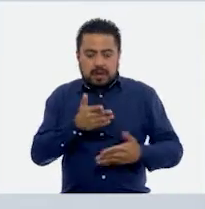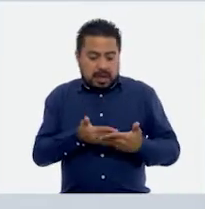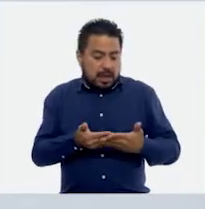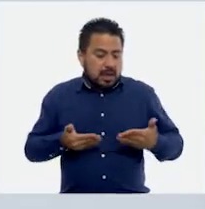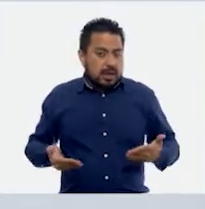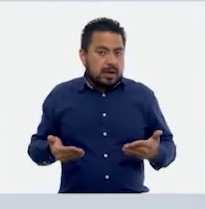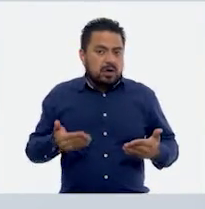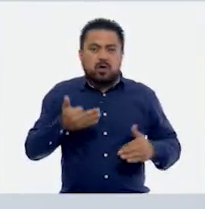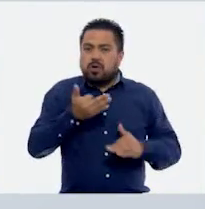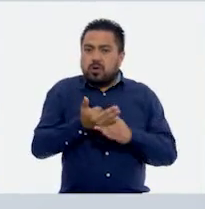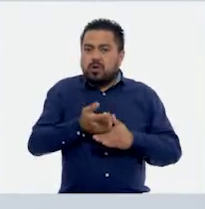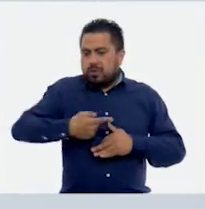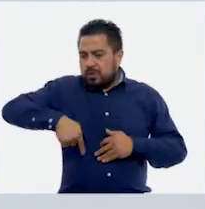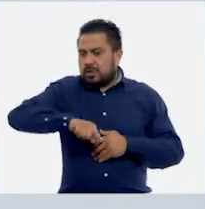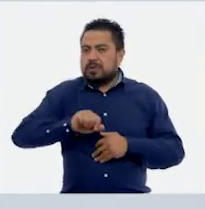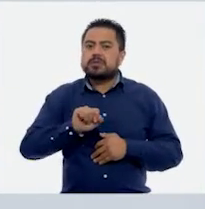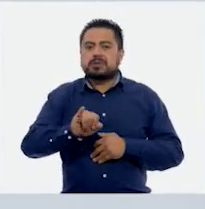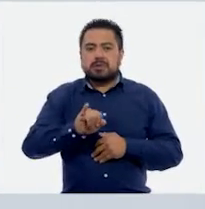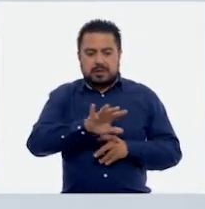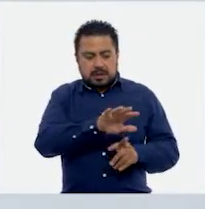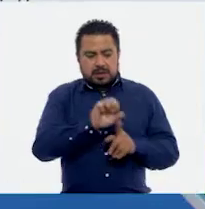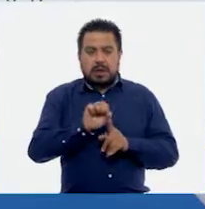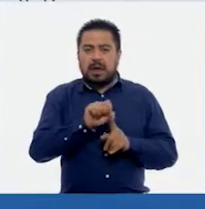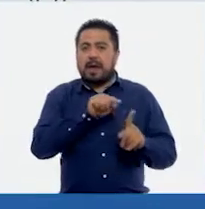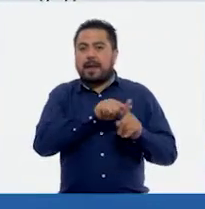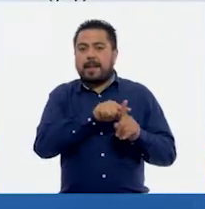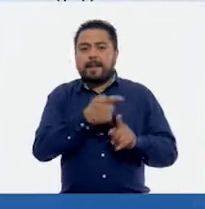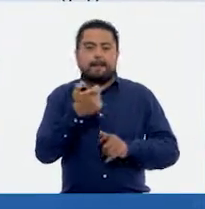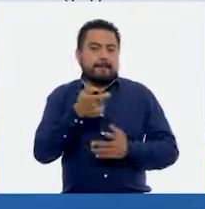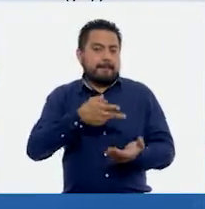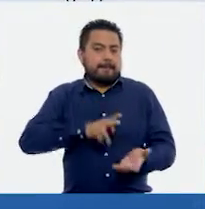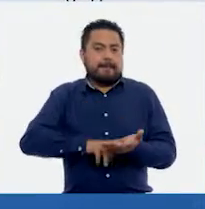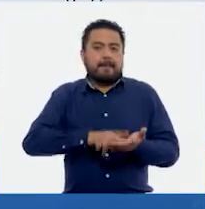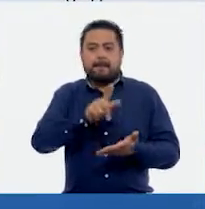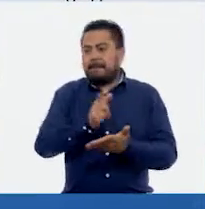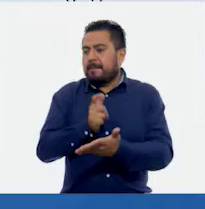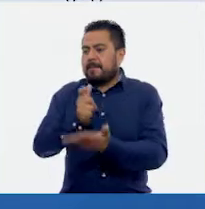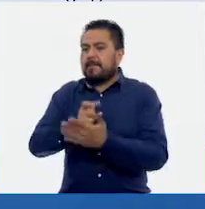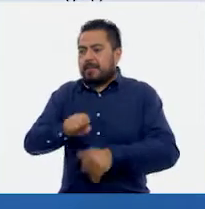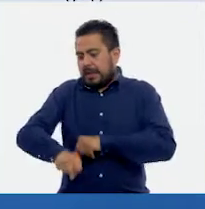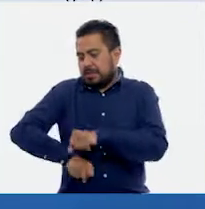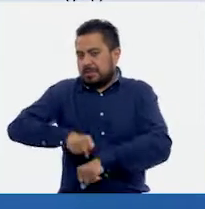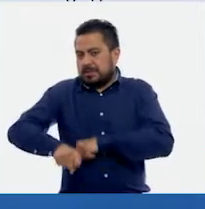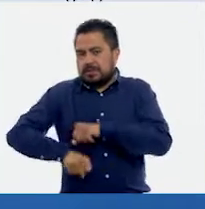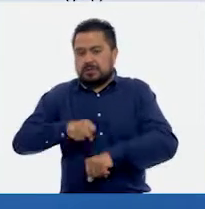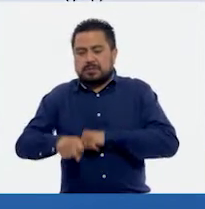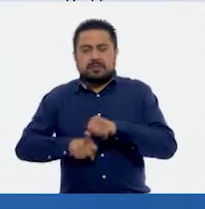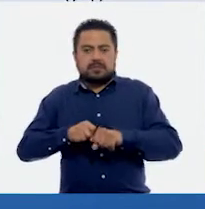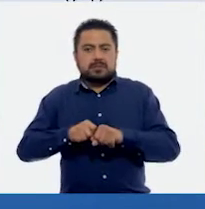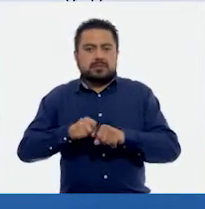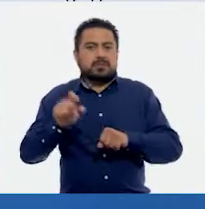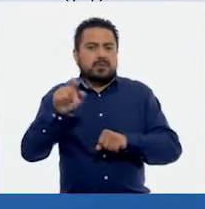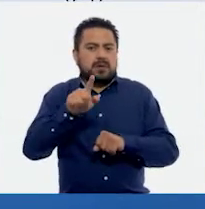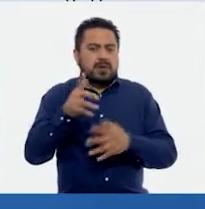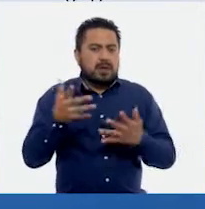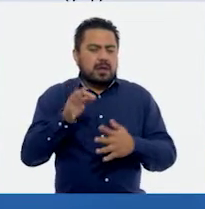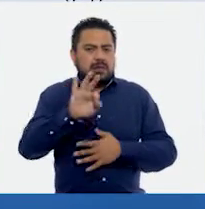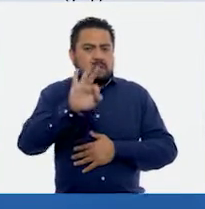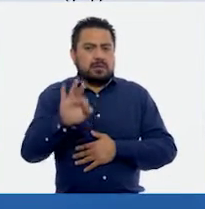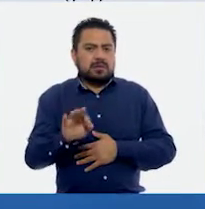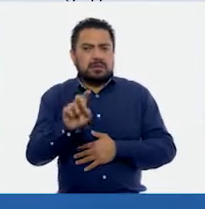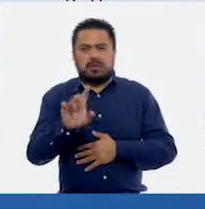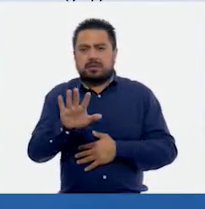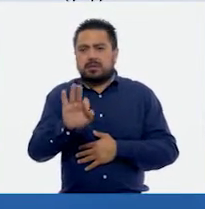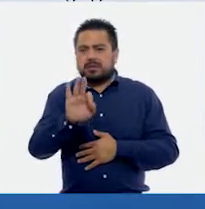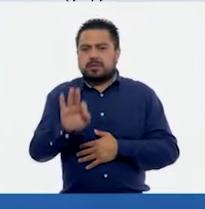Entonces, vamos ahora sí a obtener el precio que tú pagaste por la bicicleta. Cuando te hacen el descuento del